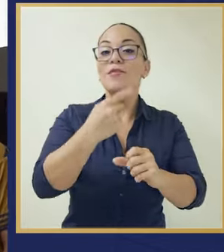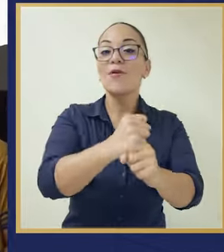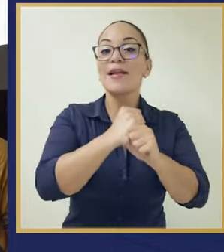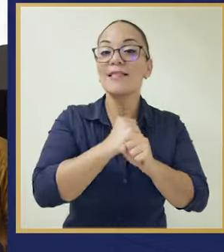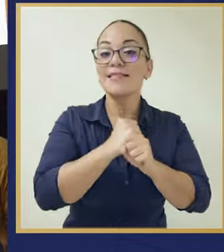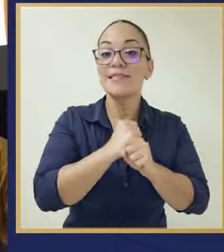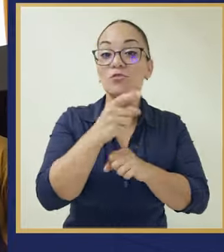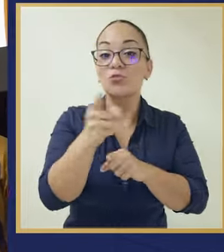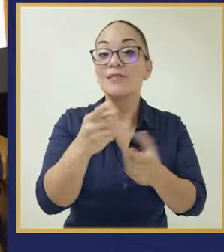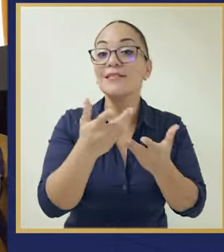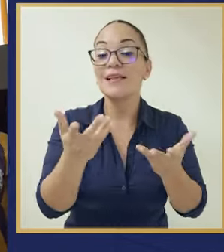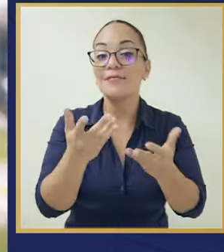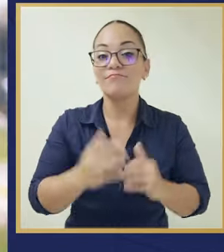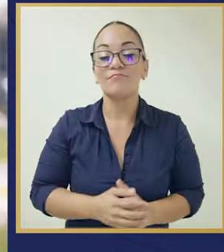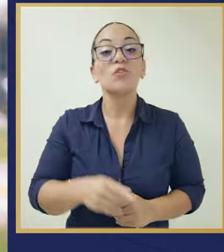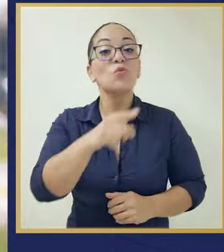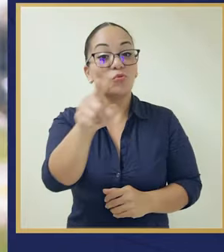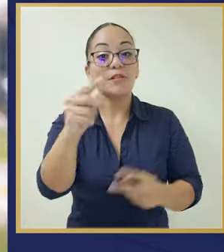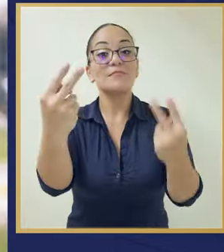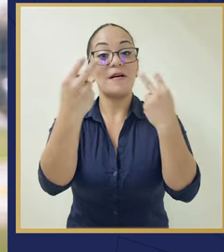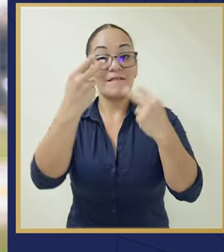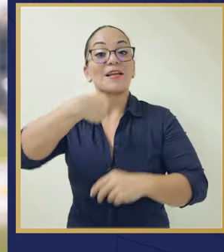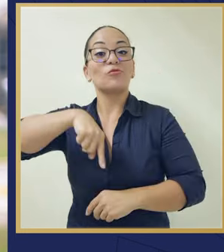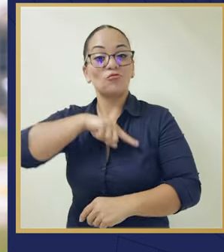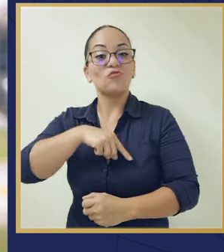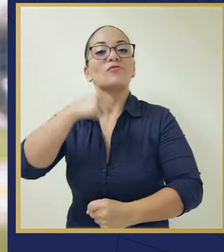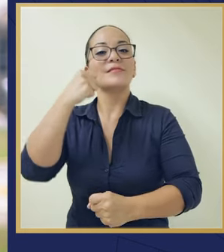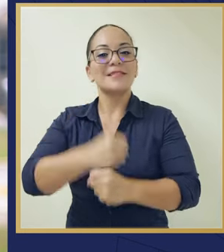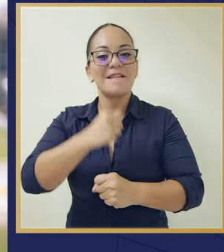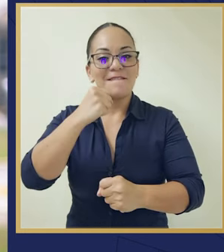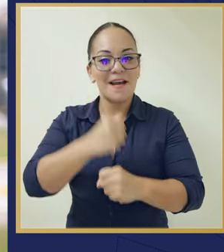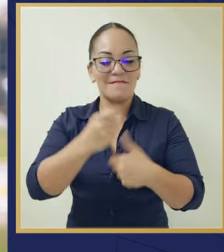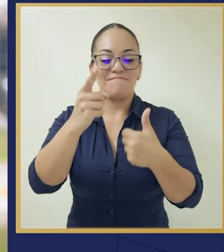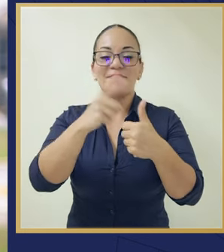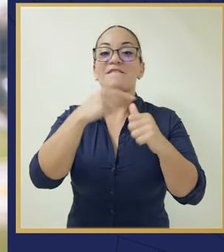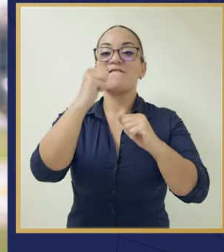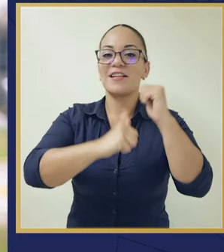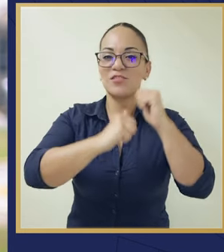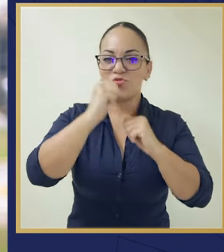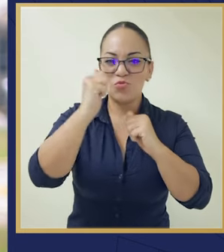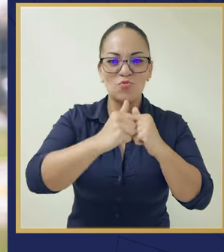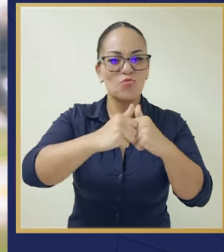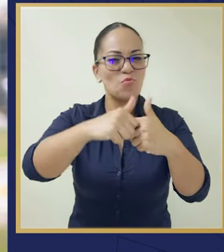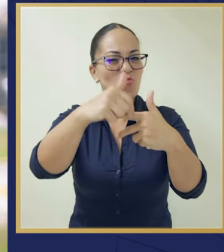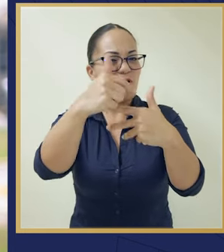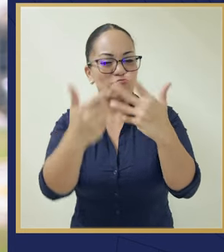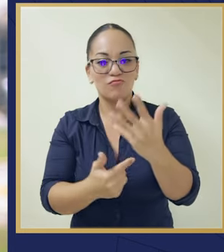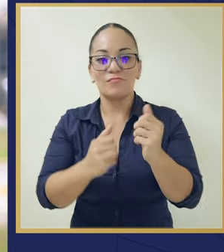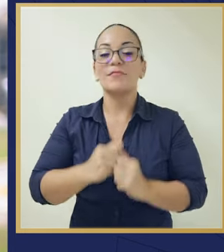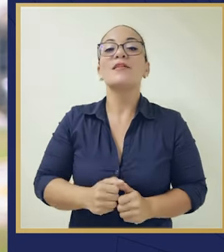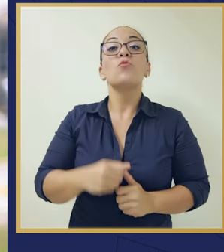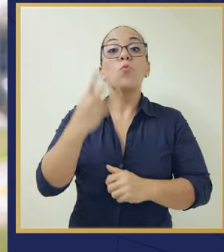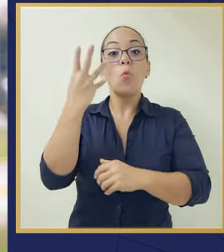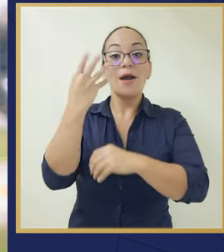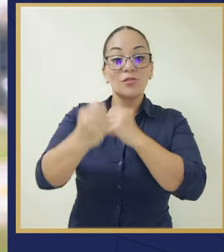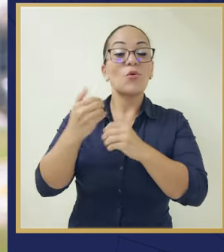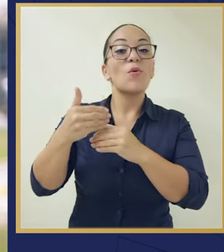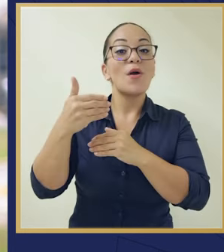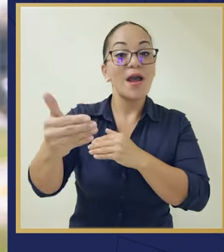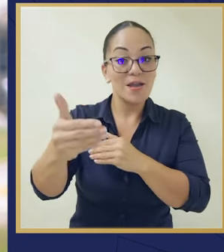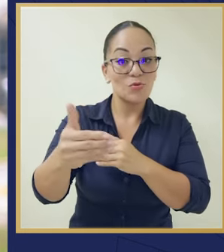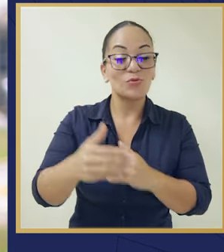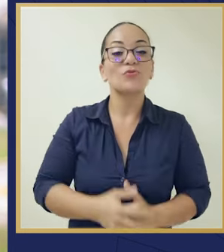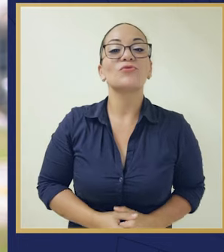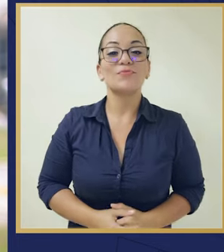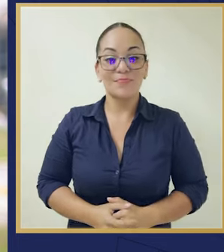garantizo es que usted nos verá trabajar en infraestructura los cuatro años de